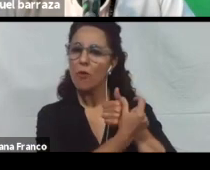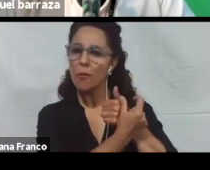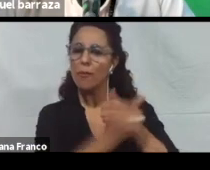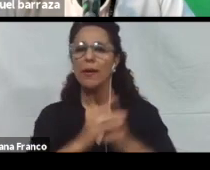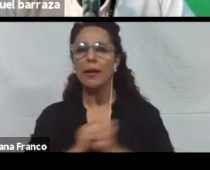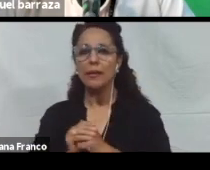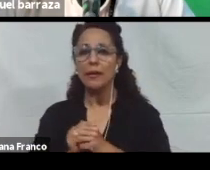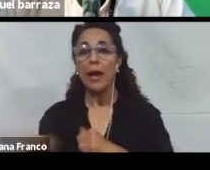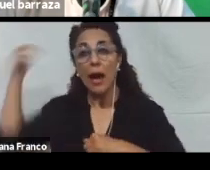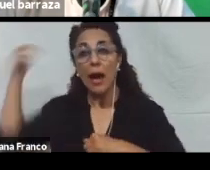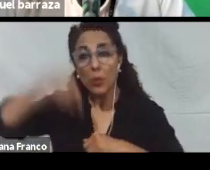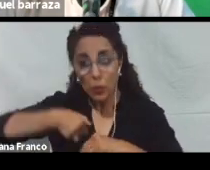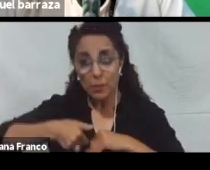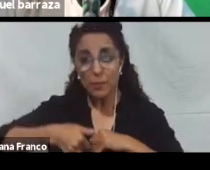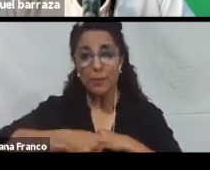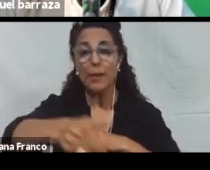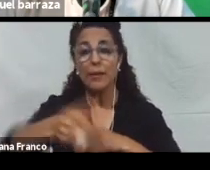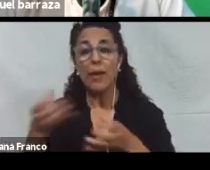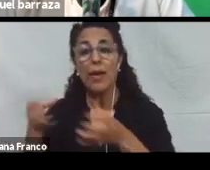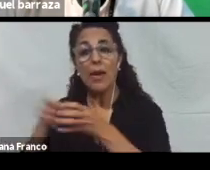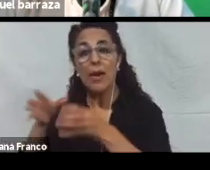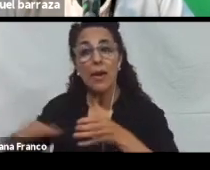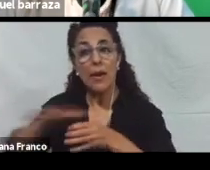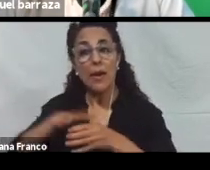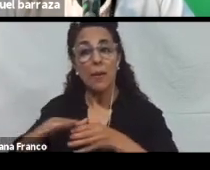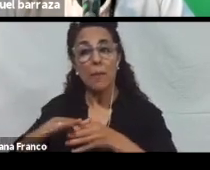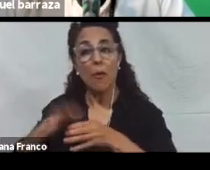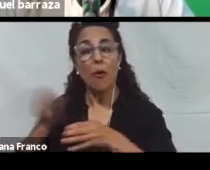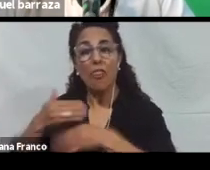soy parte del equipo de desarrollo de la Agencia Nacional de Discapacidad.